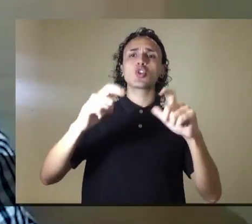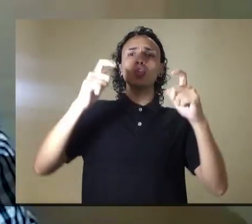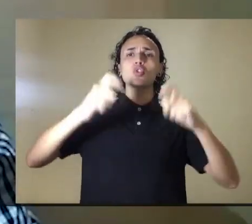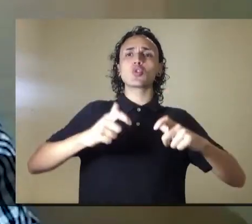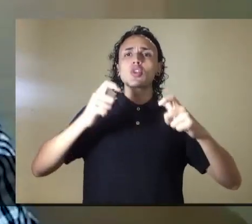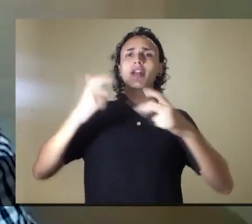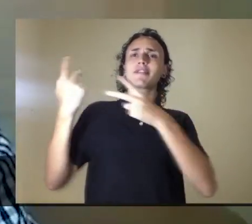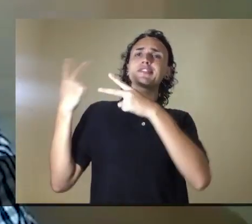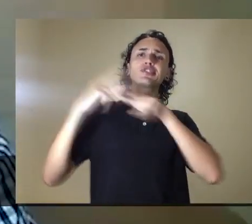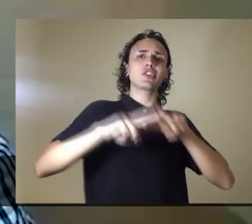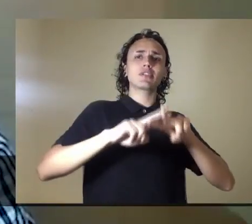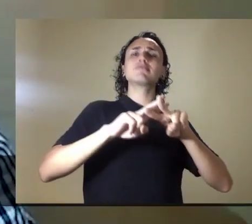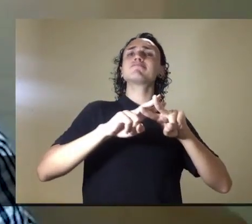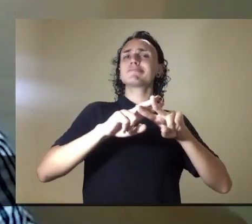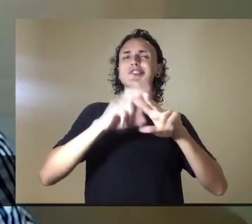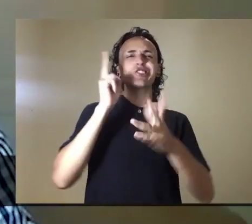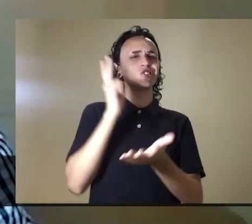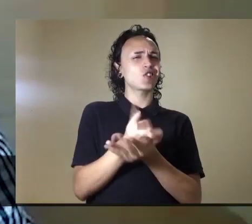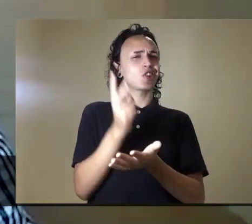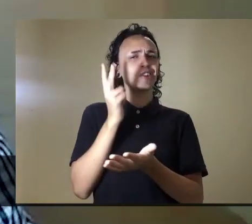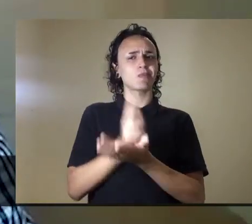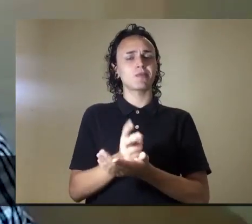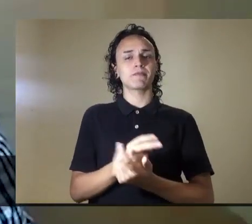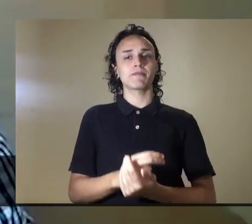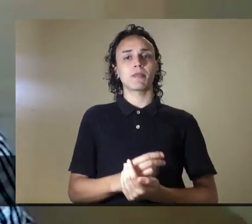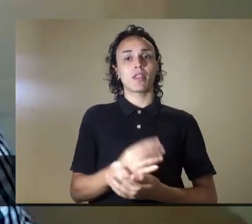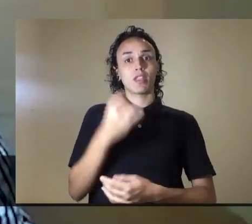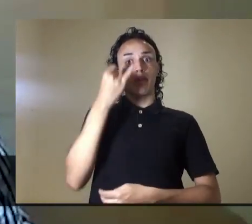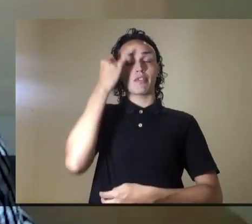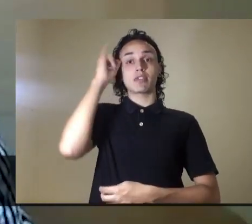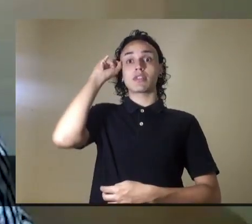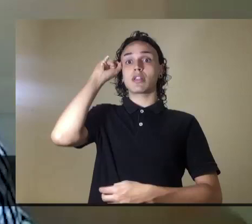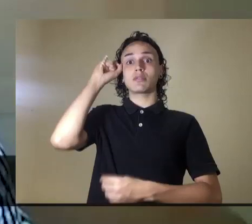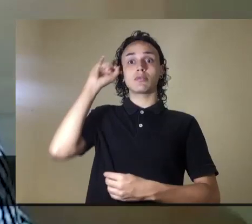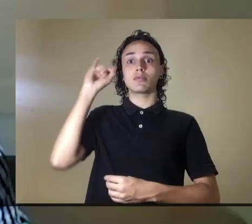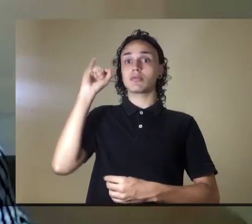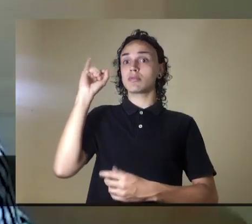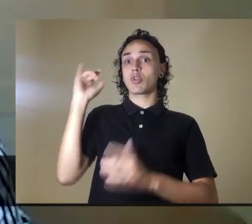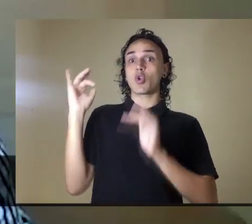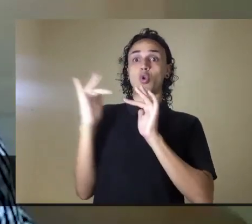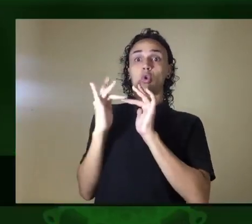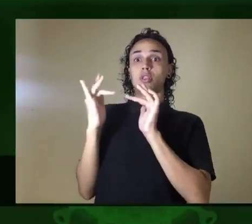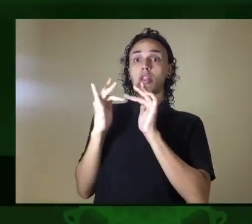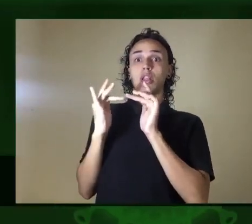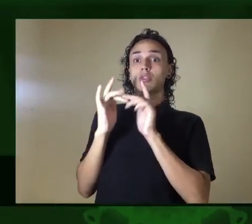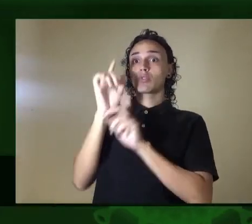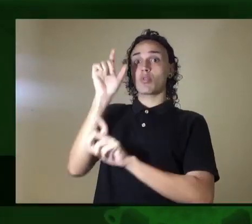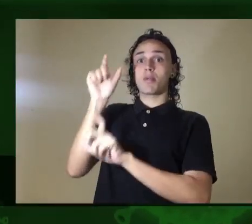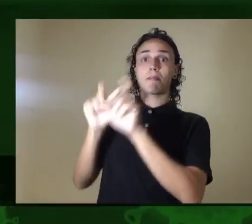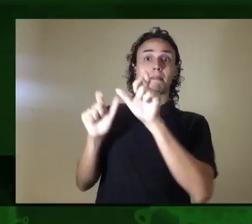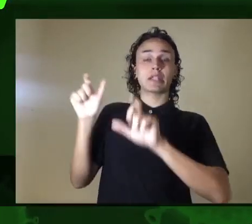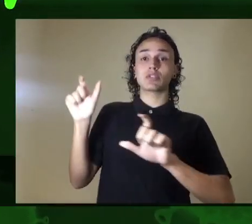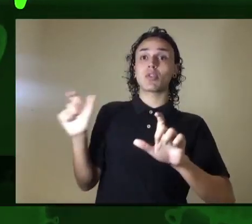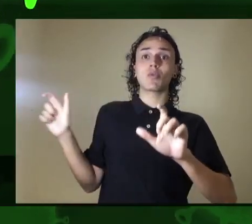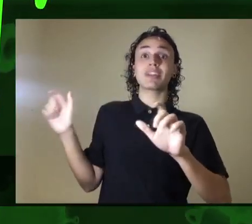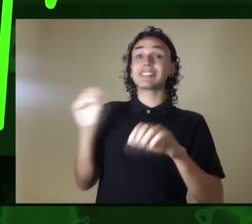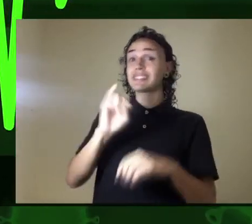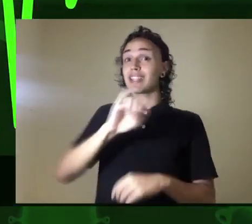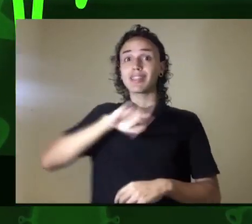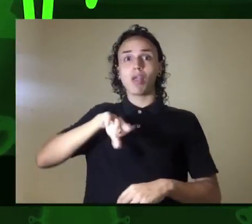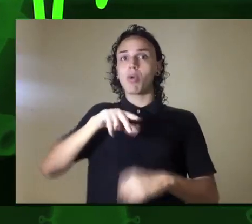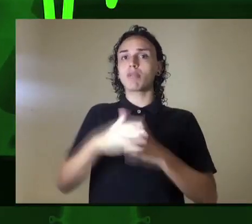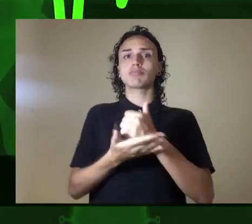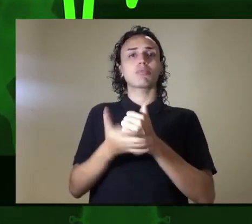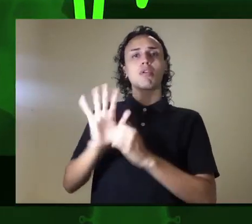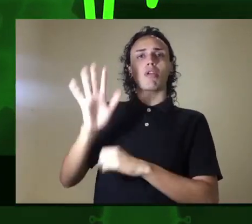evitando al máximo las interacciones sociales no imprescindibles. ¿Y el poder público y las instituciones